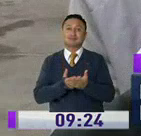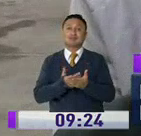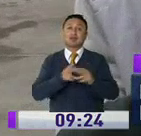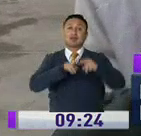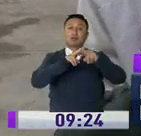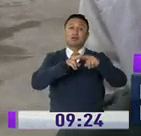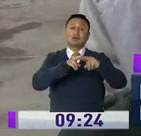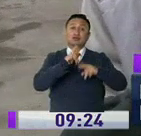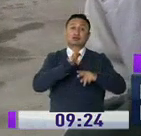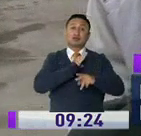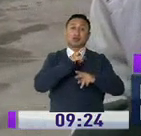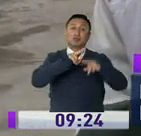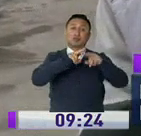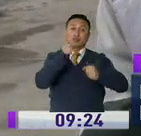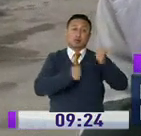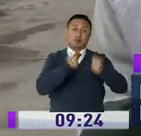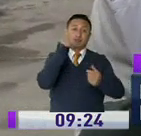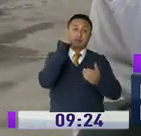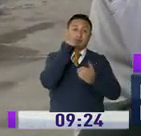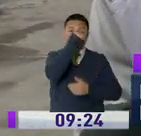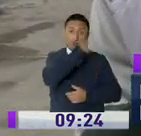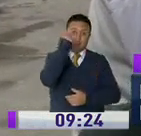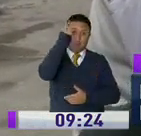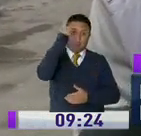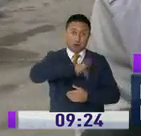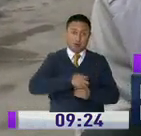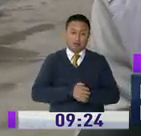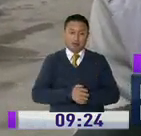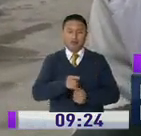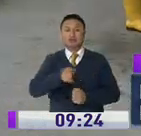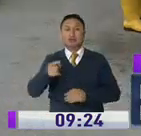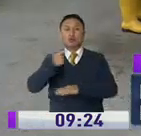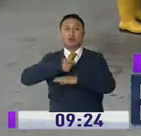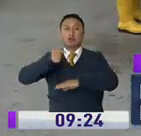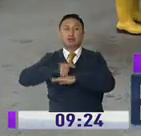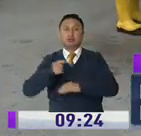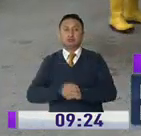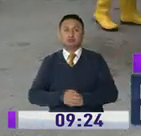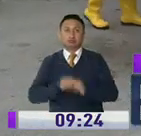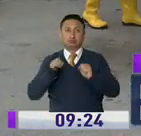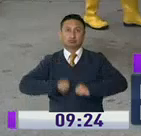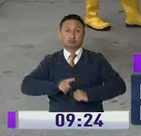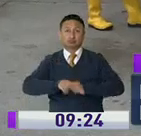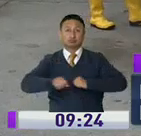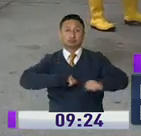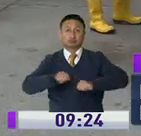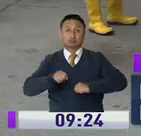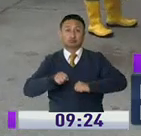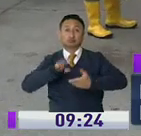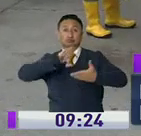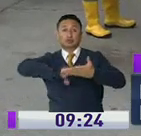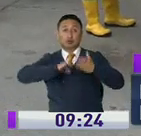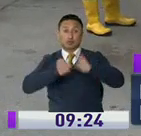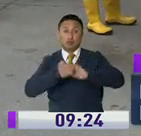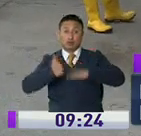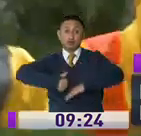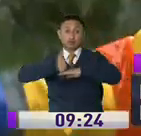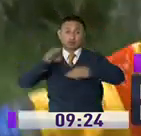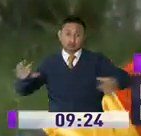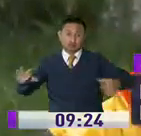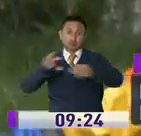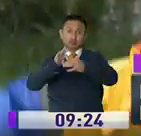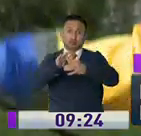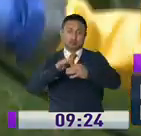Revolución Técnica Vehicular de Carapungo y de Huamaní. Resalta que este es un trabajo mancomunado entre las autoridades